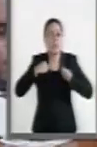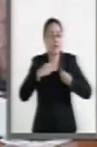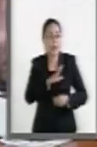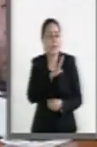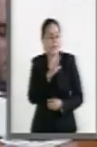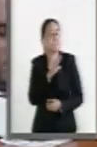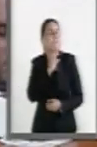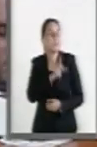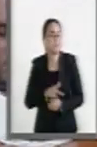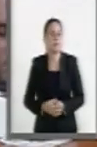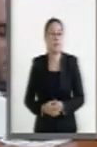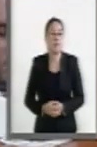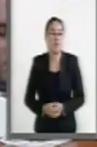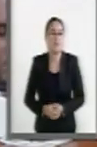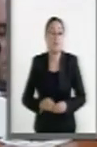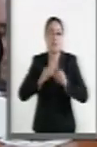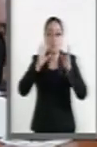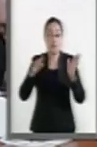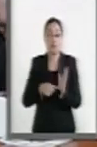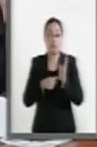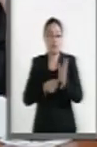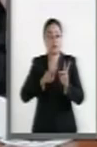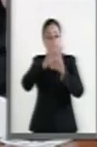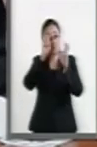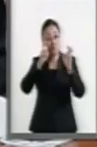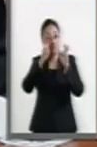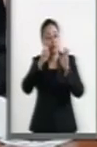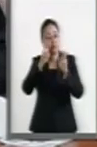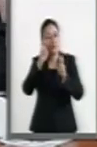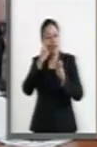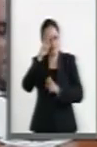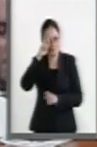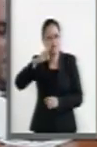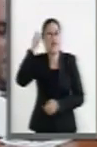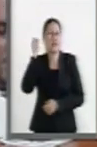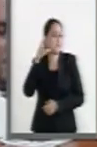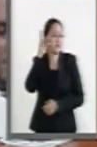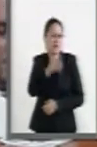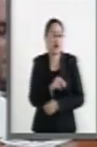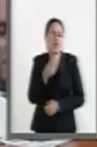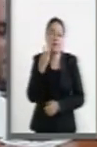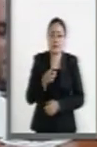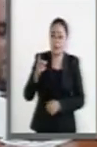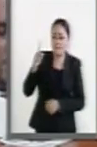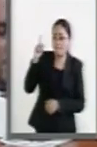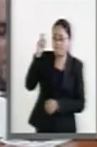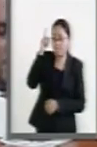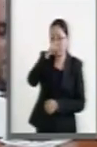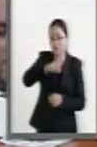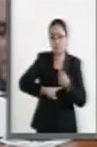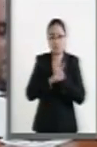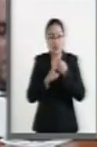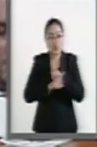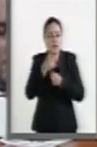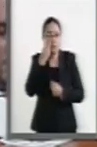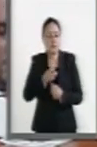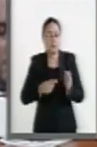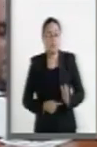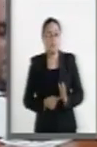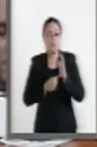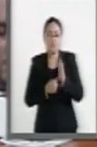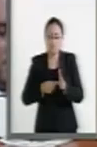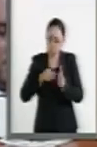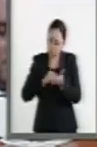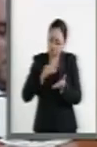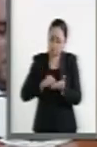Sin duda, el tema no ha sido fácil. El conflicto magisterial, señor secretario, ha estado vigente